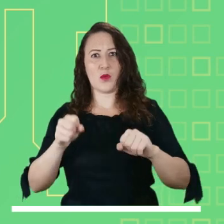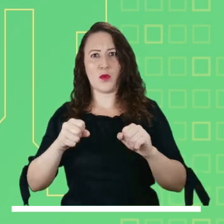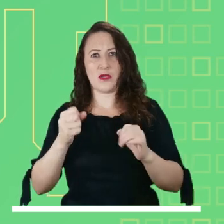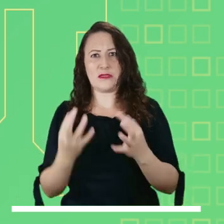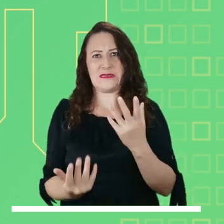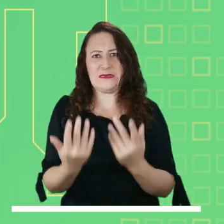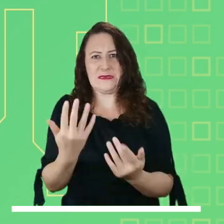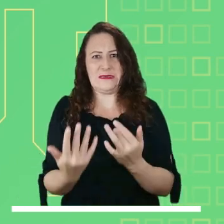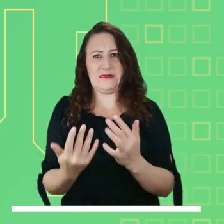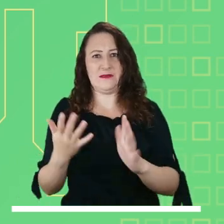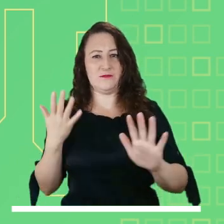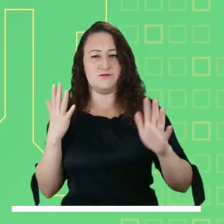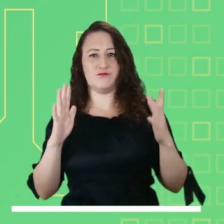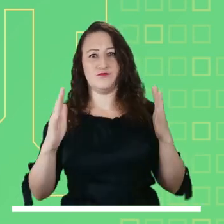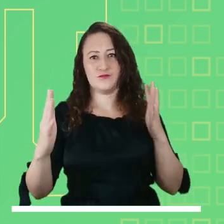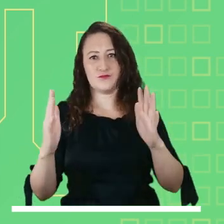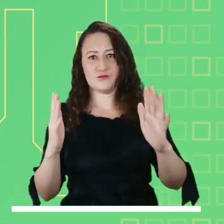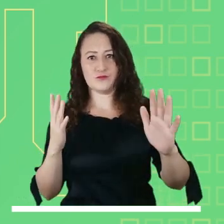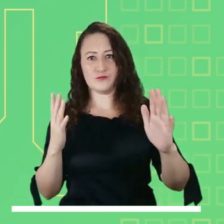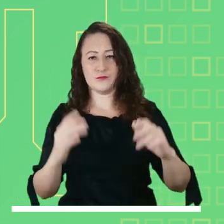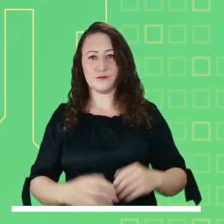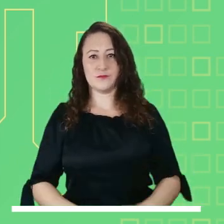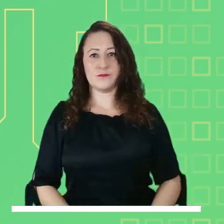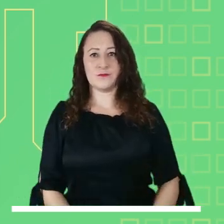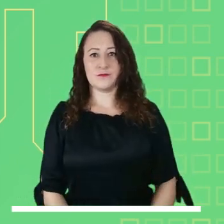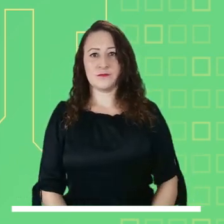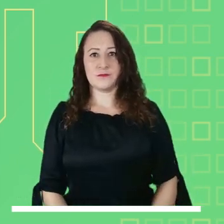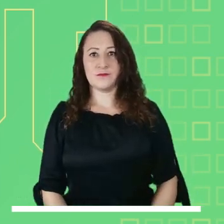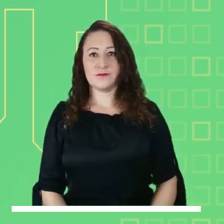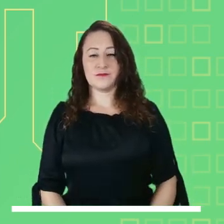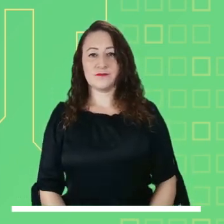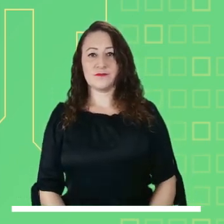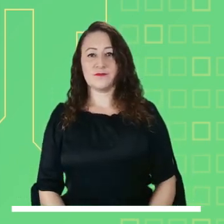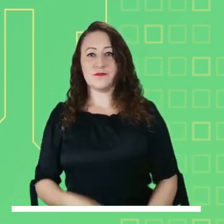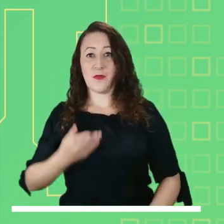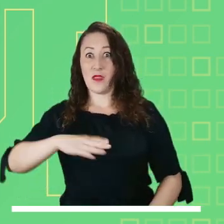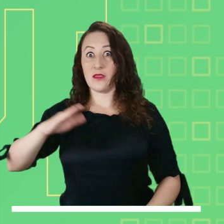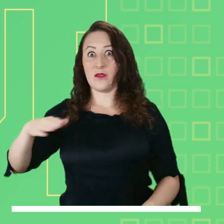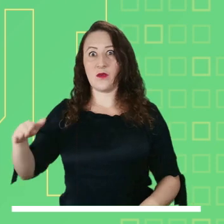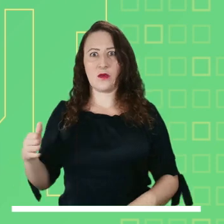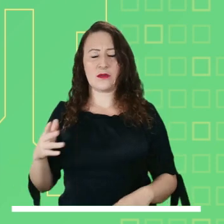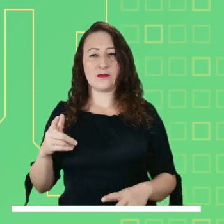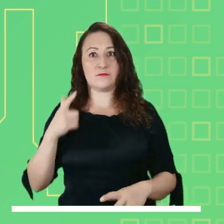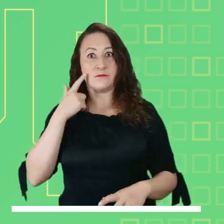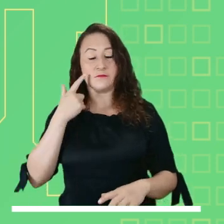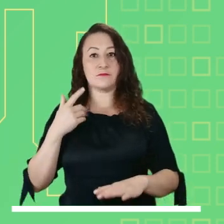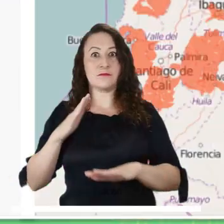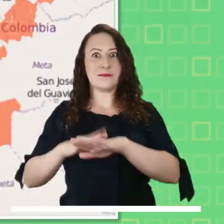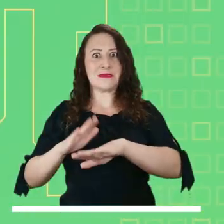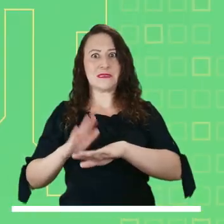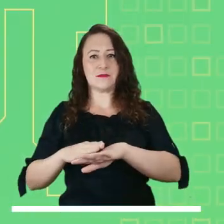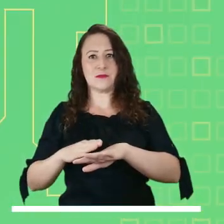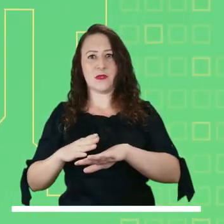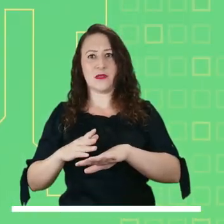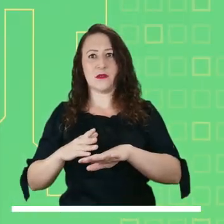precaución en cundinamarca boyacá santander y la guajira por posibles incendios en la cobertura vegetal